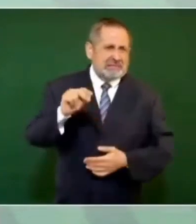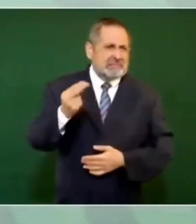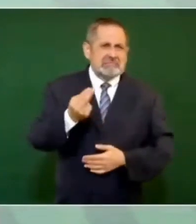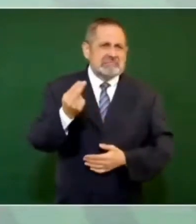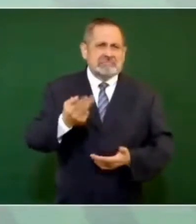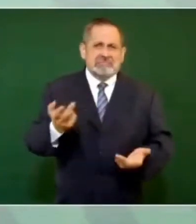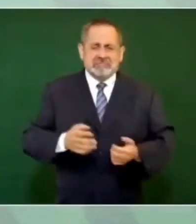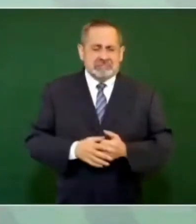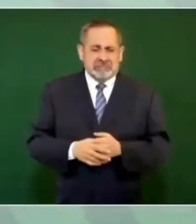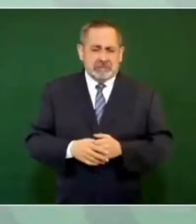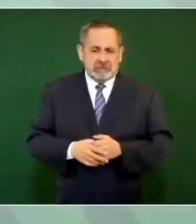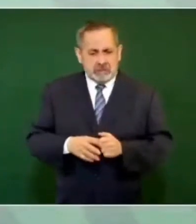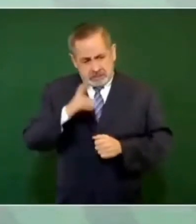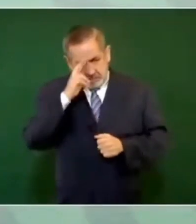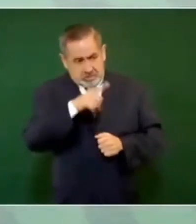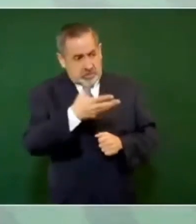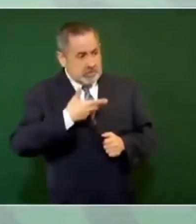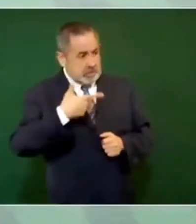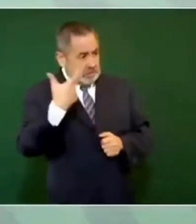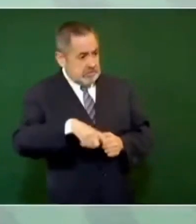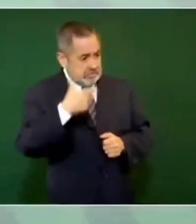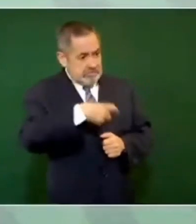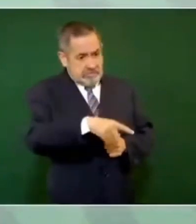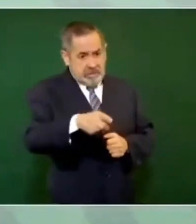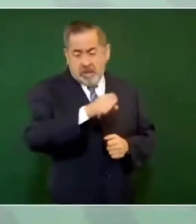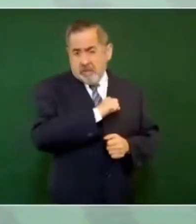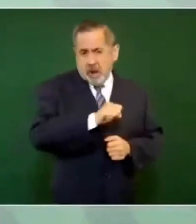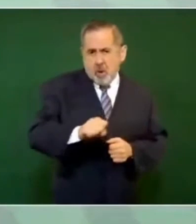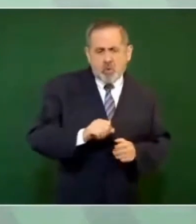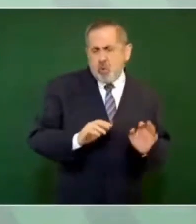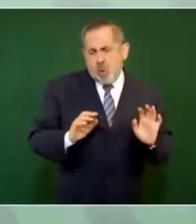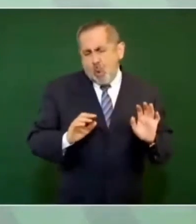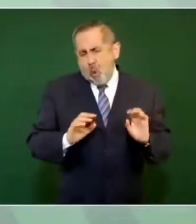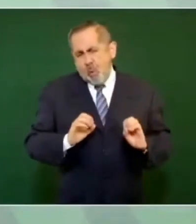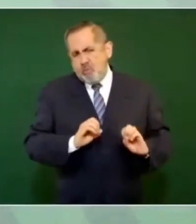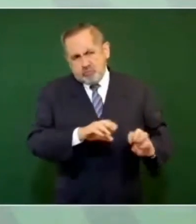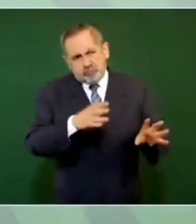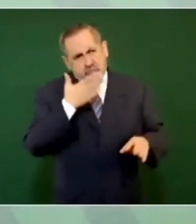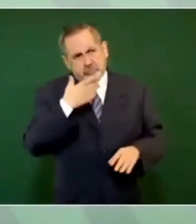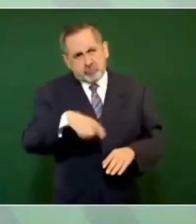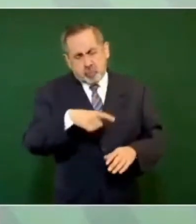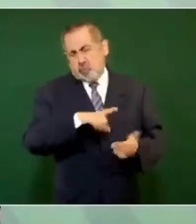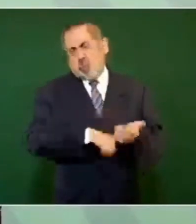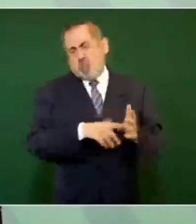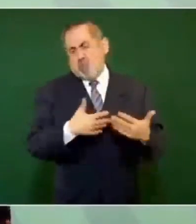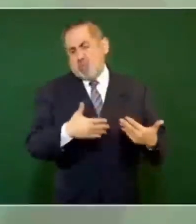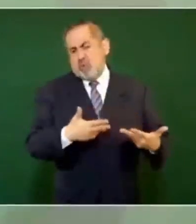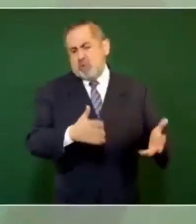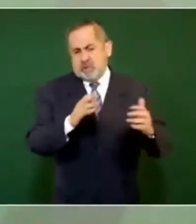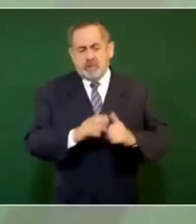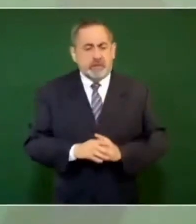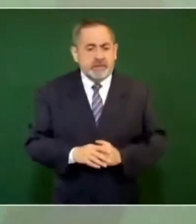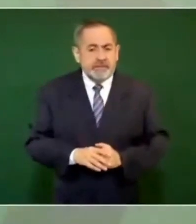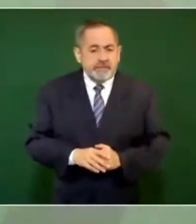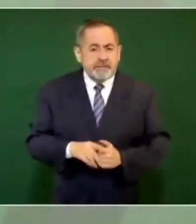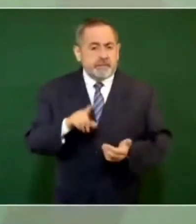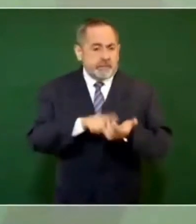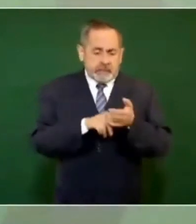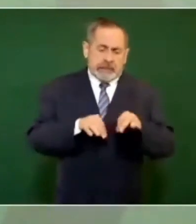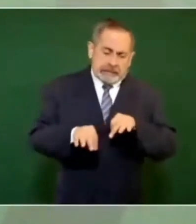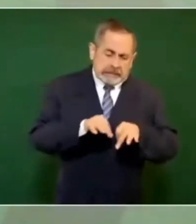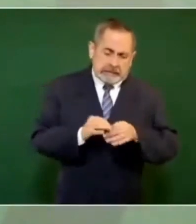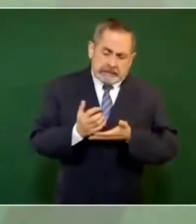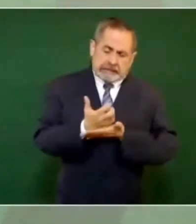Yo respeto al que tiene, no todo el que tiene es malvado. Hay quienes hacen su